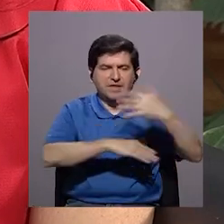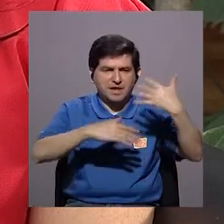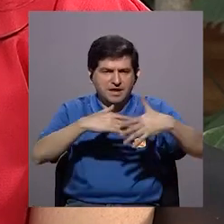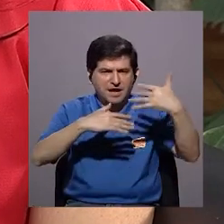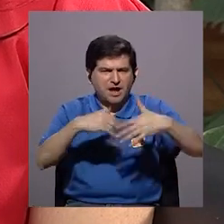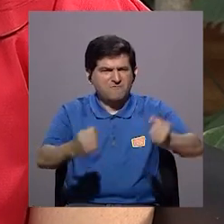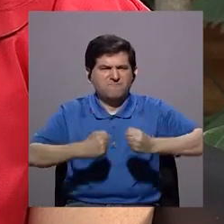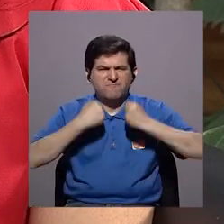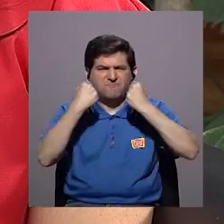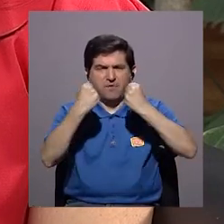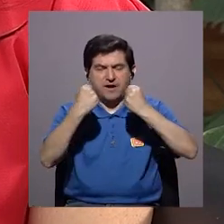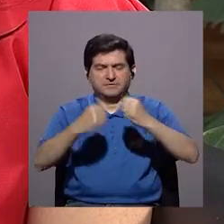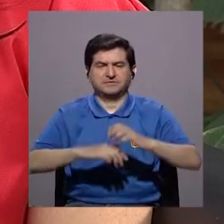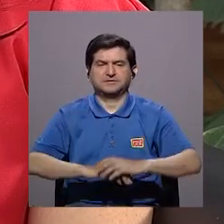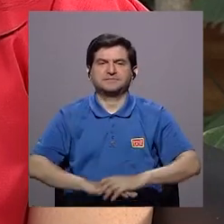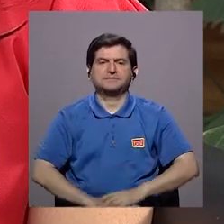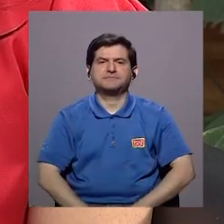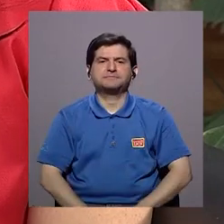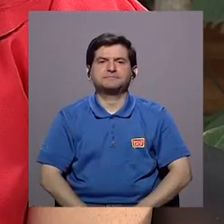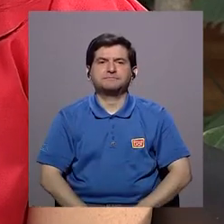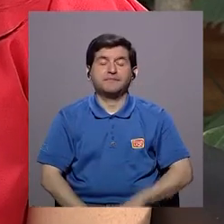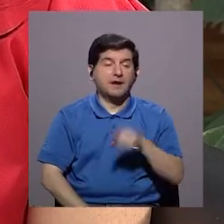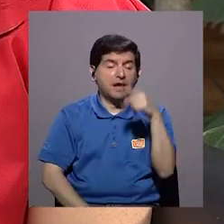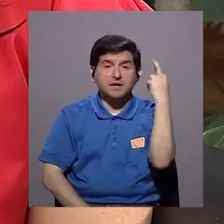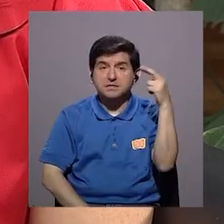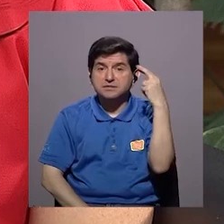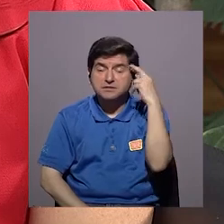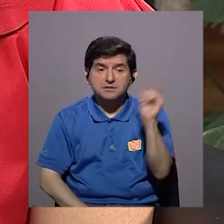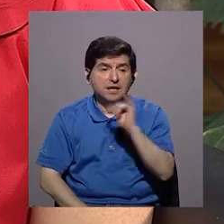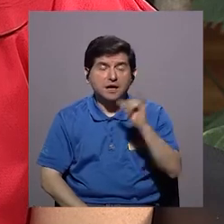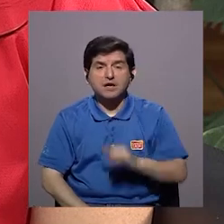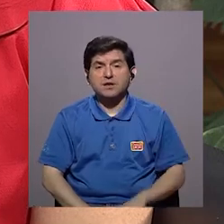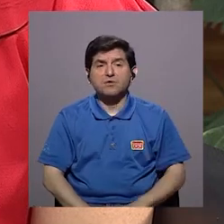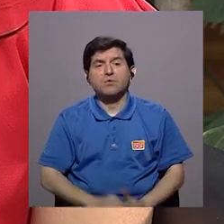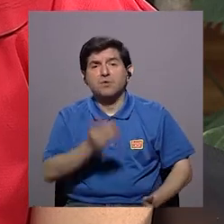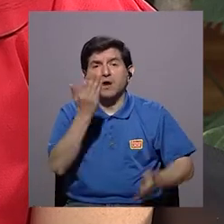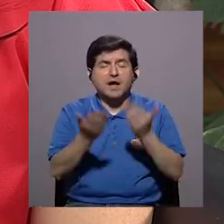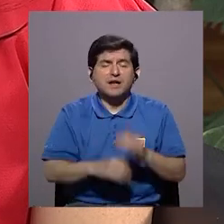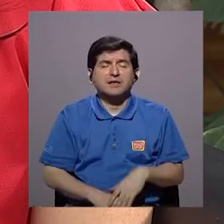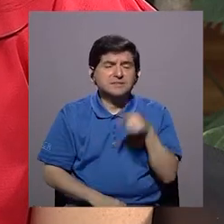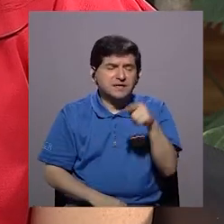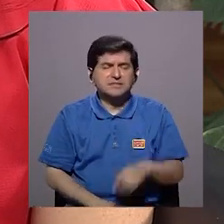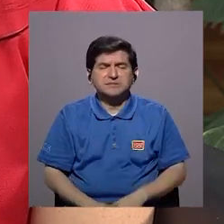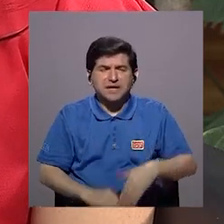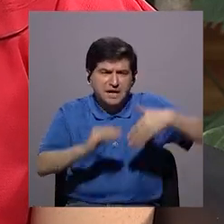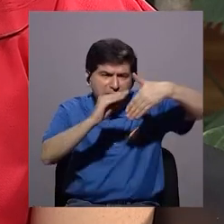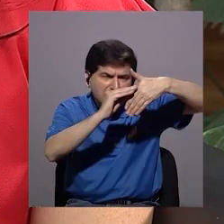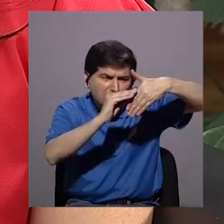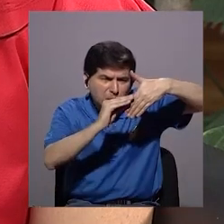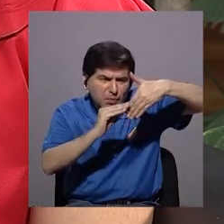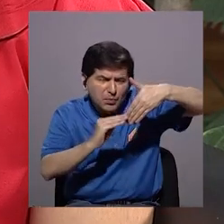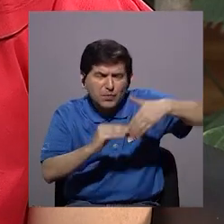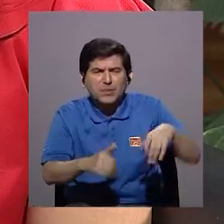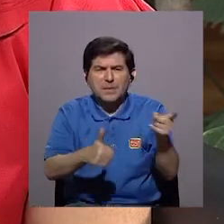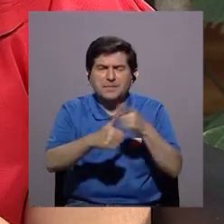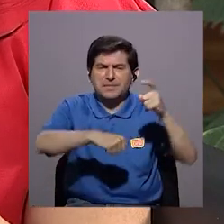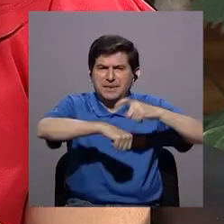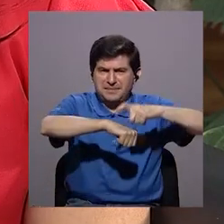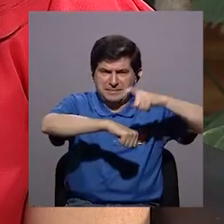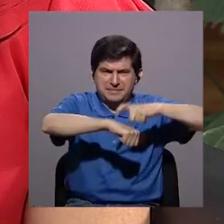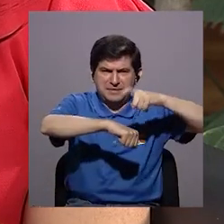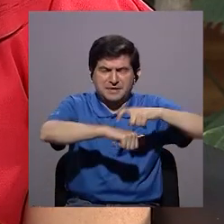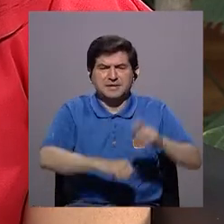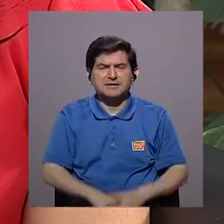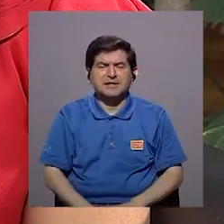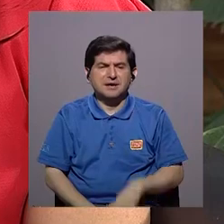los días de menstruación fuerte, los días de sangrado fuerte. Esto porque también puede haber cierto moco de que la primera